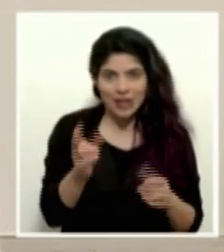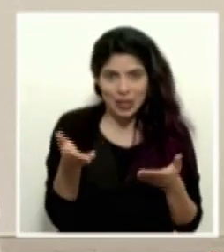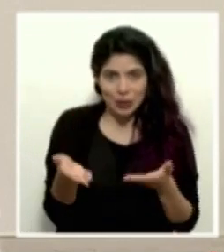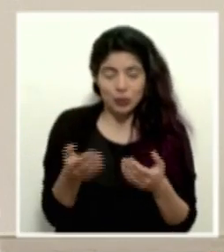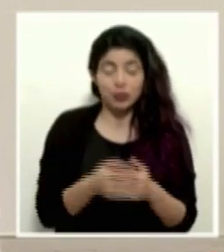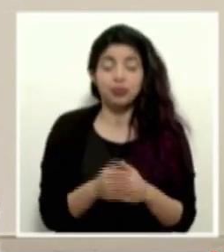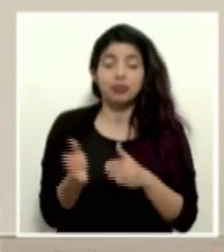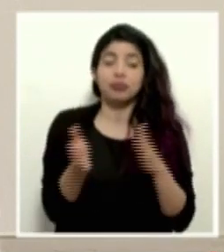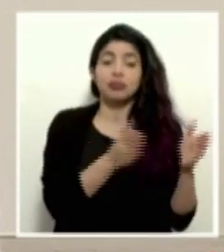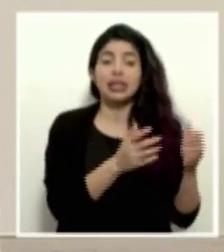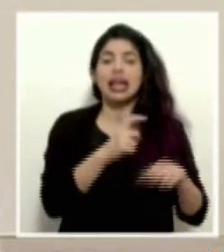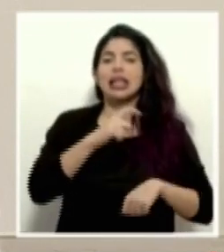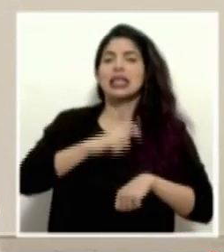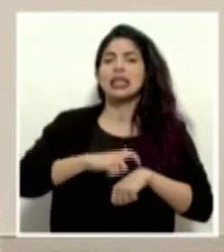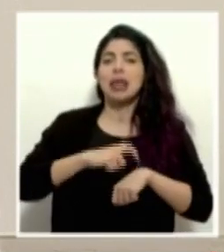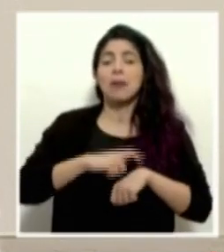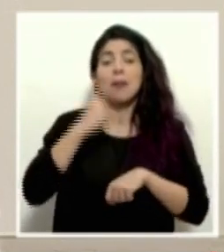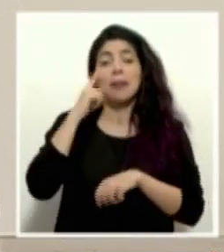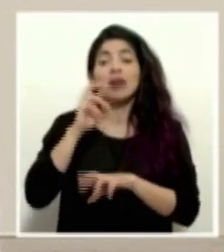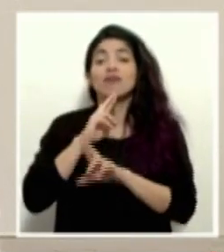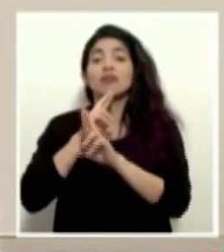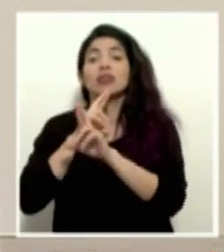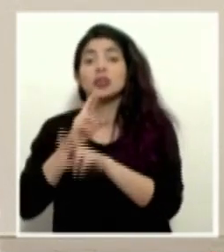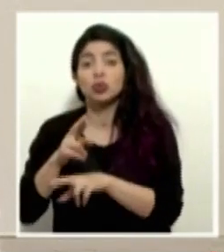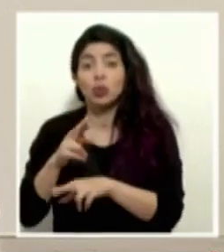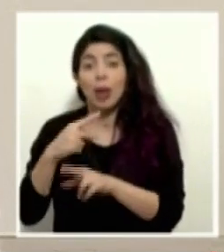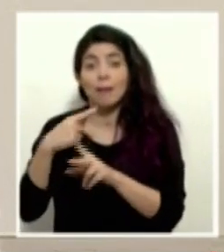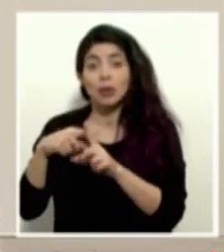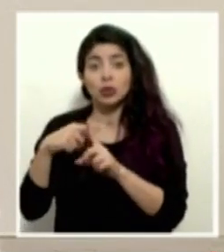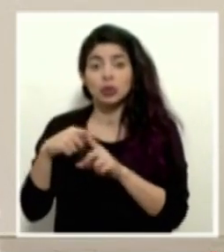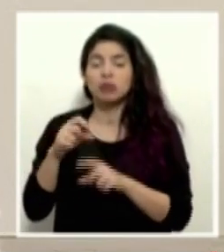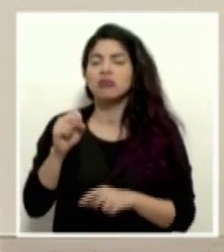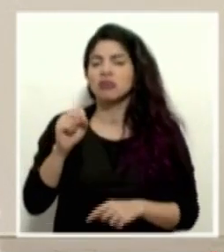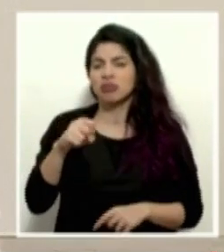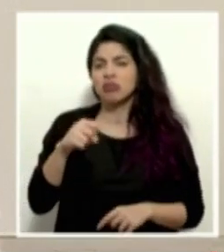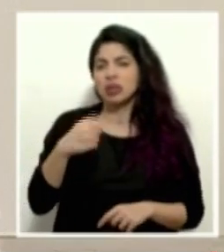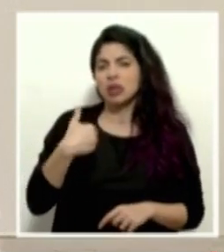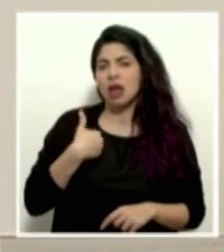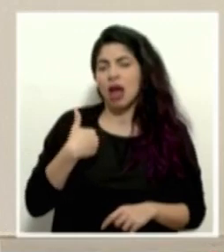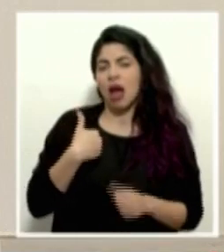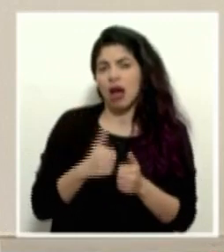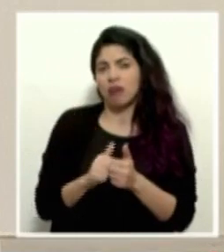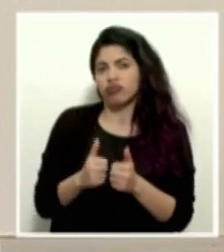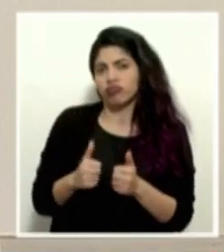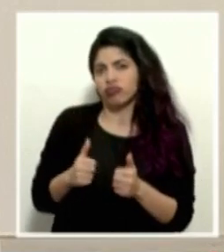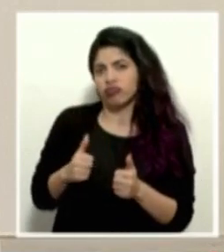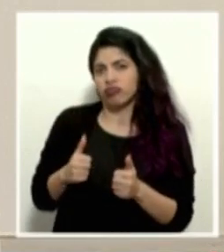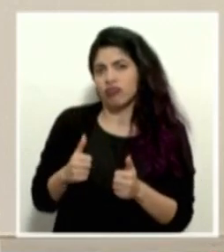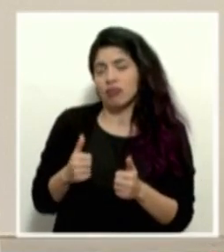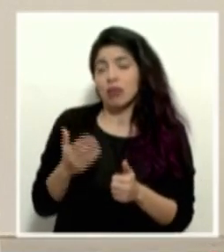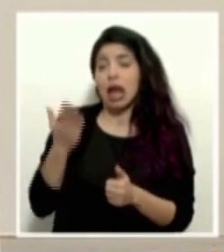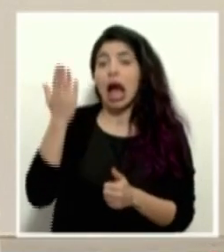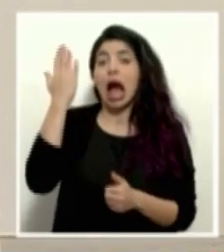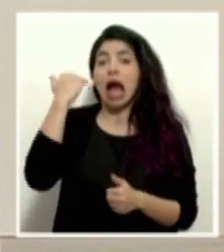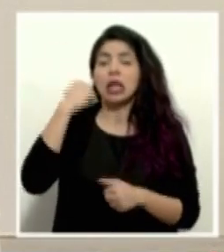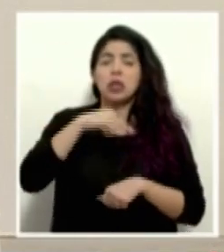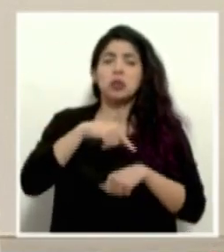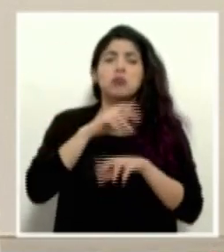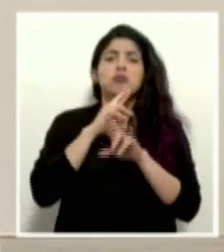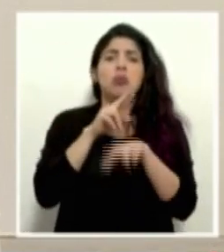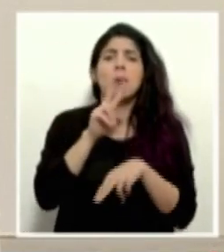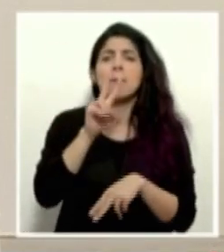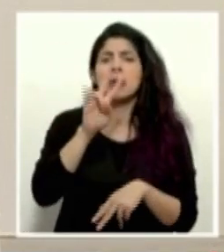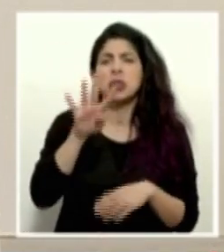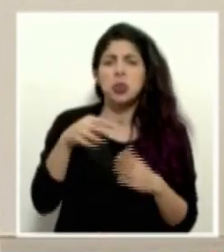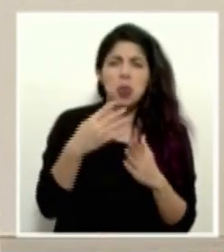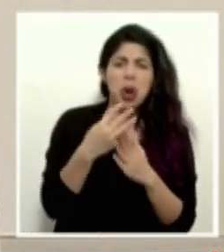tiempos que se están dando para dar las pruebas como positivas, sí ha habido un retardo últimamente. Antes estaba durando 24,